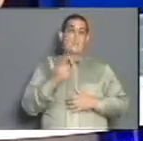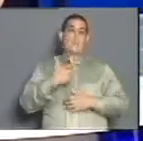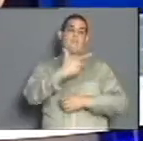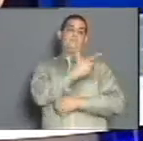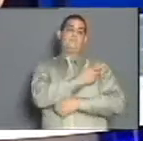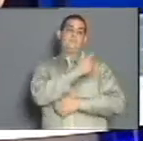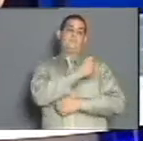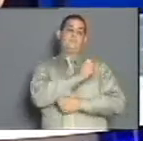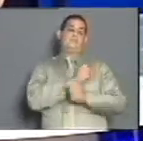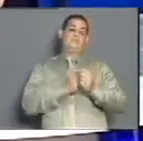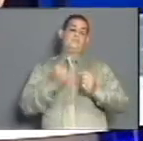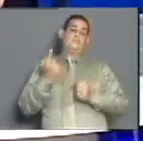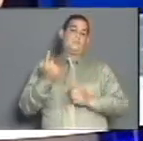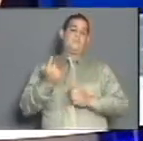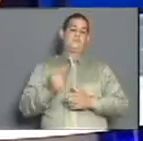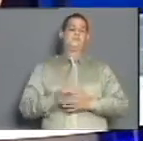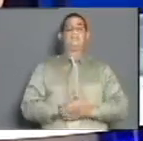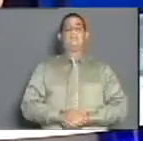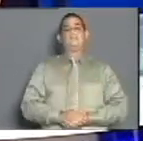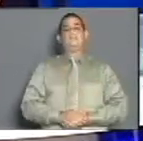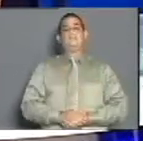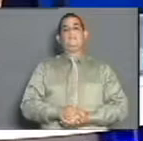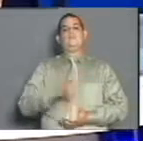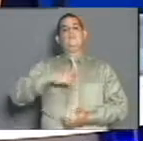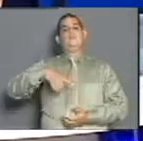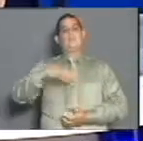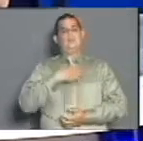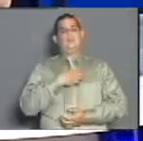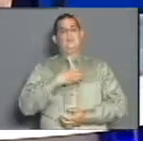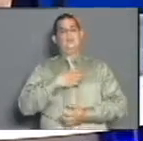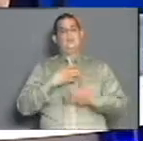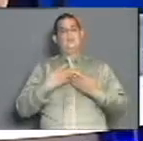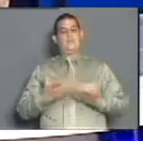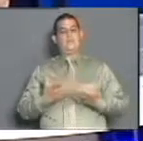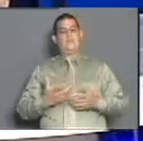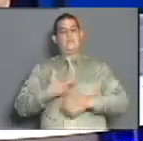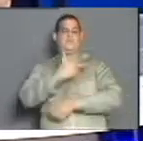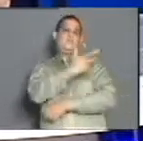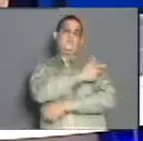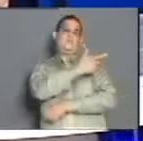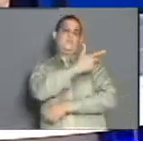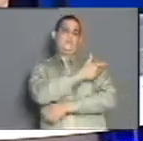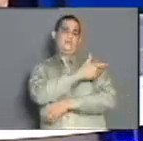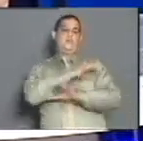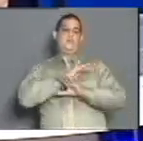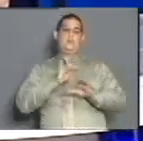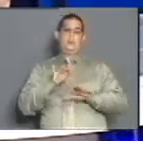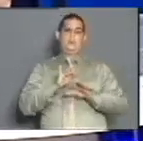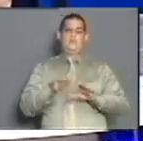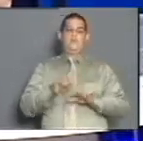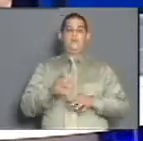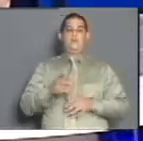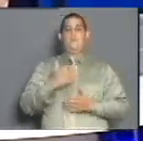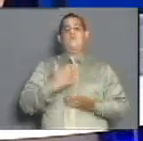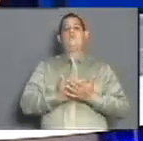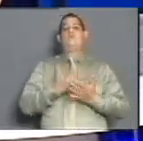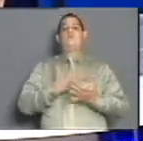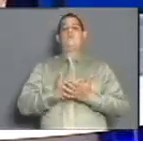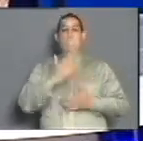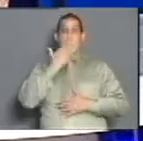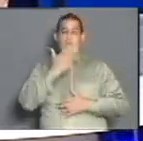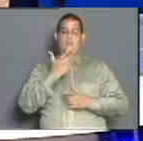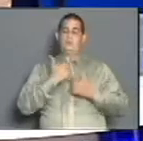vacunar primero que nosotros, todos estos países. Nosotros tenemos esa ventaja de tener vacunas ya que se ha probado, que tienen efectividad,